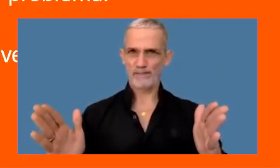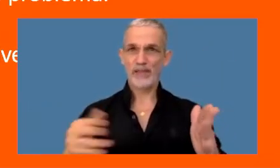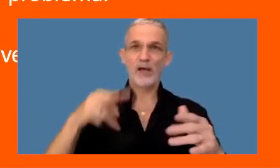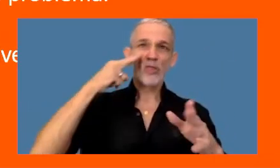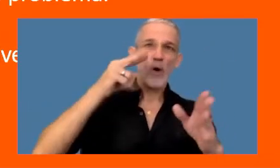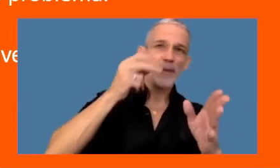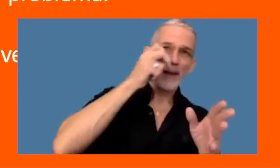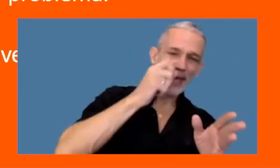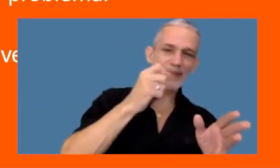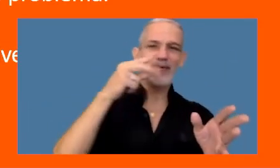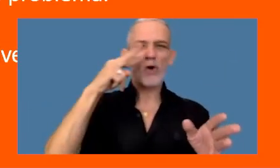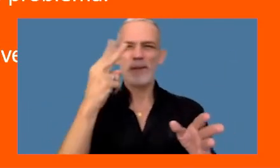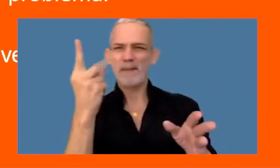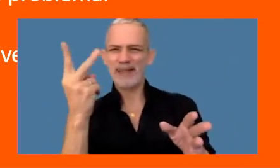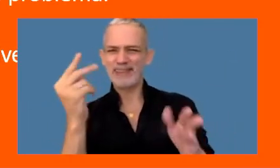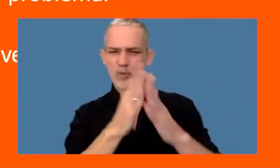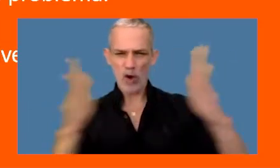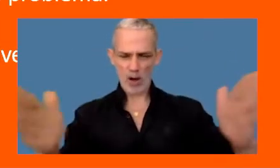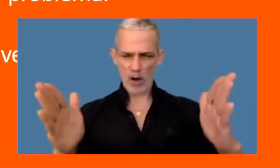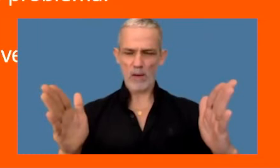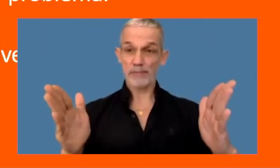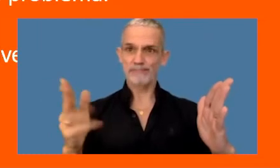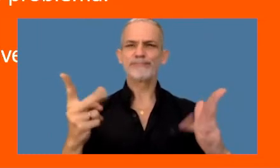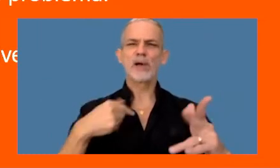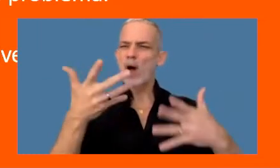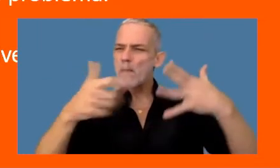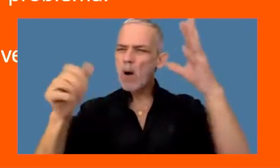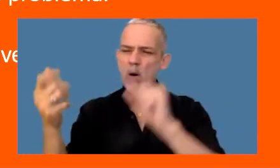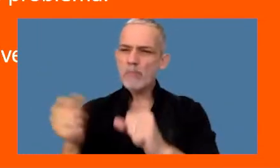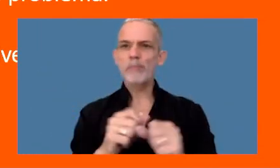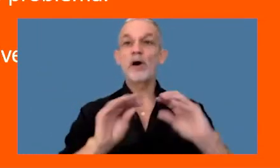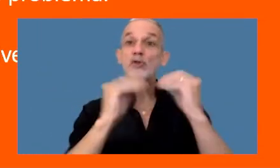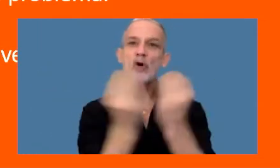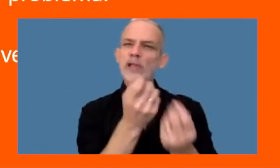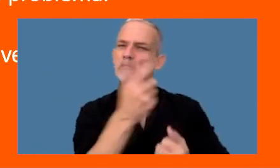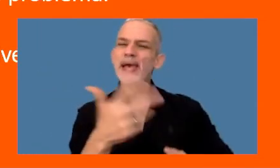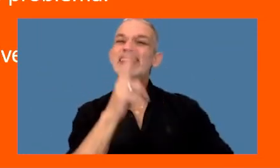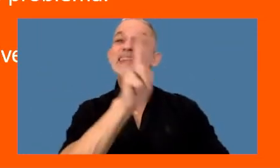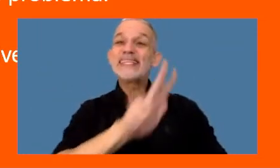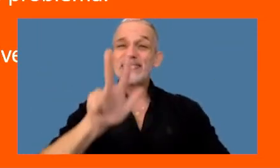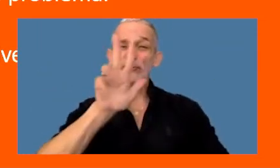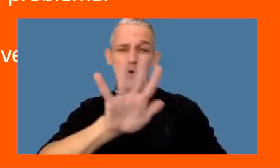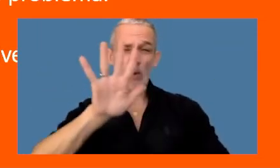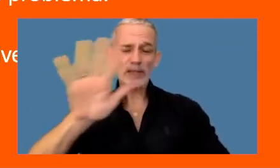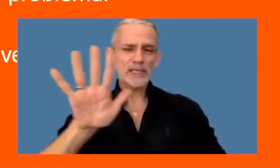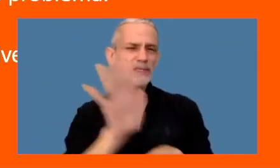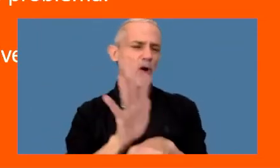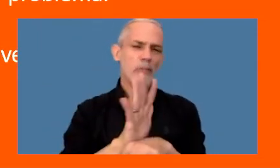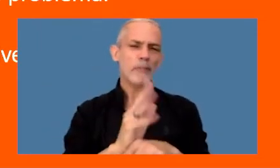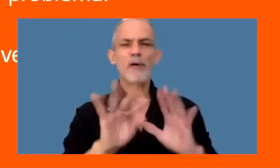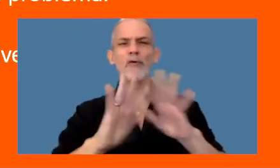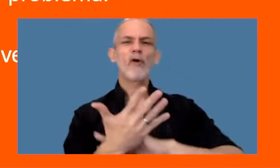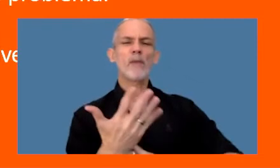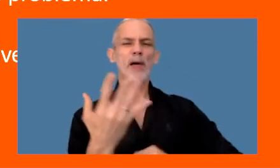2020-2021 identificamos y calificamos 355 maneras diferentes de engañar digitalmente